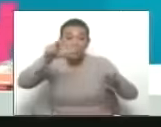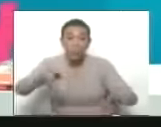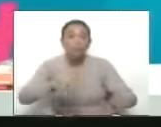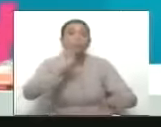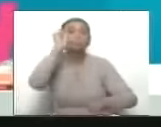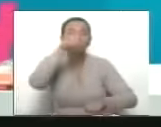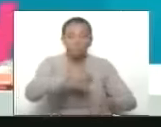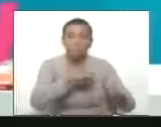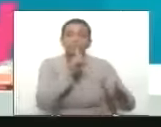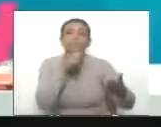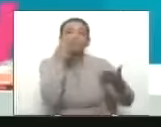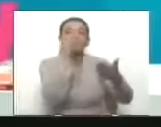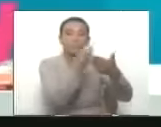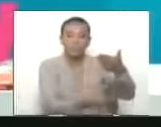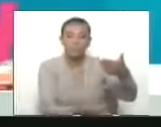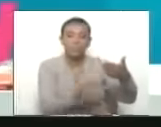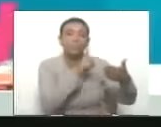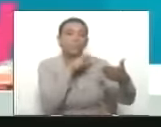vamos pa' esa.